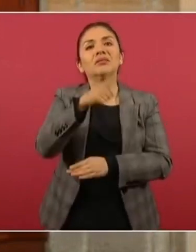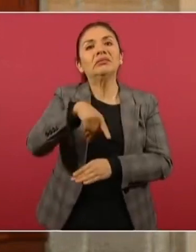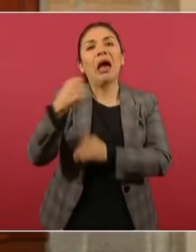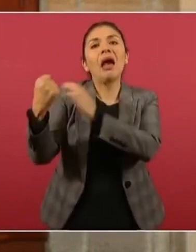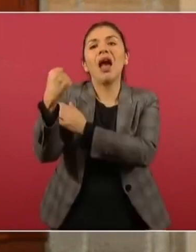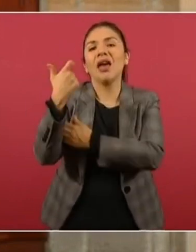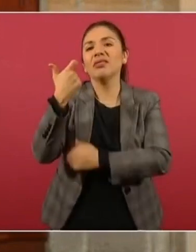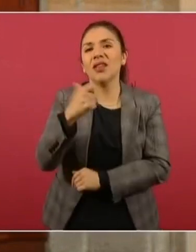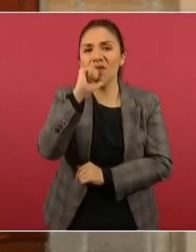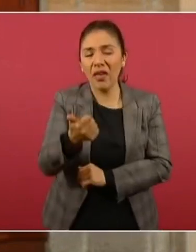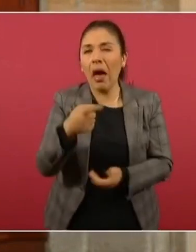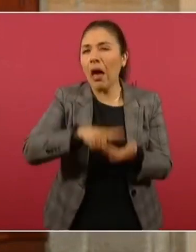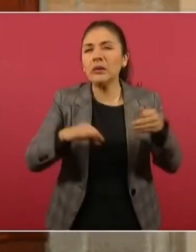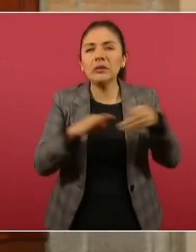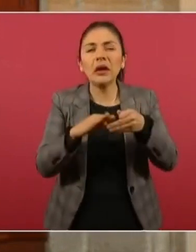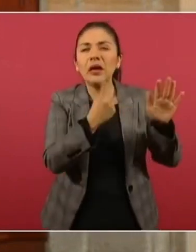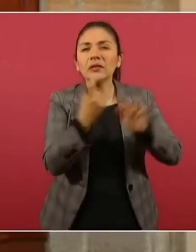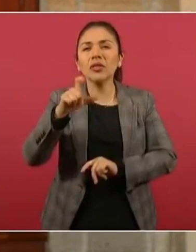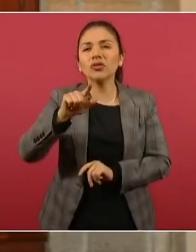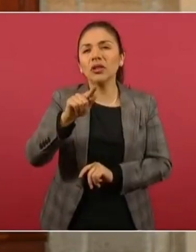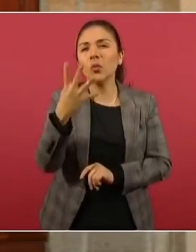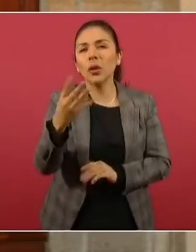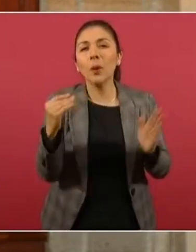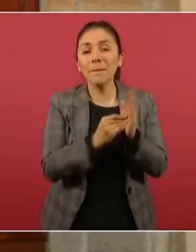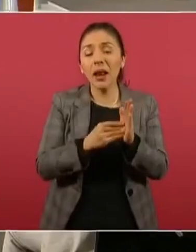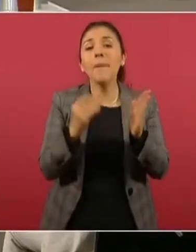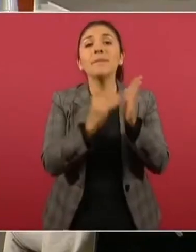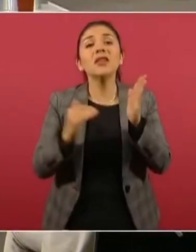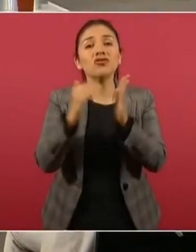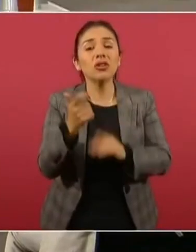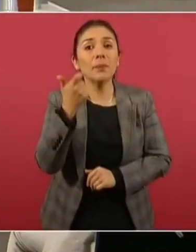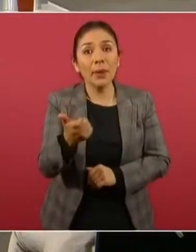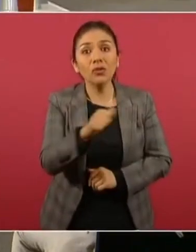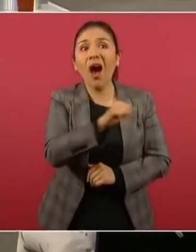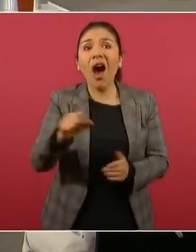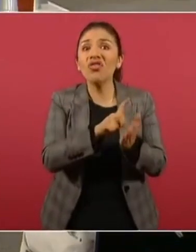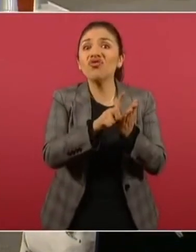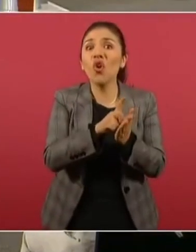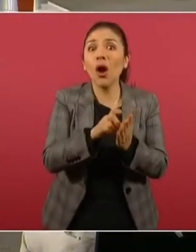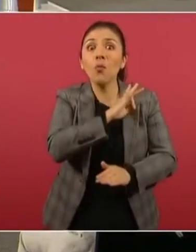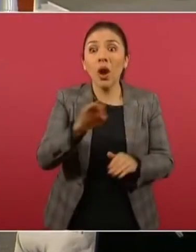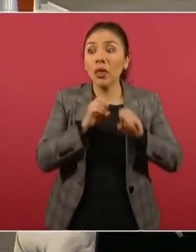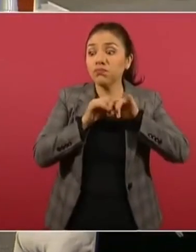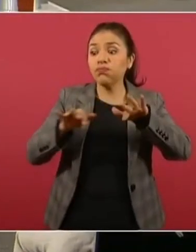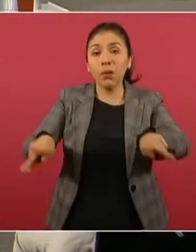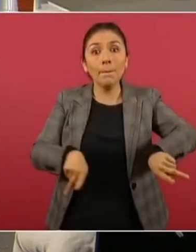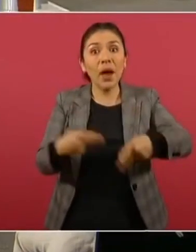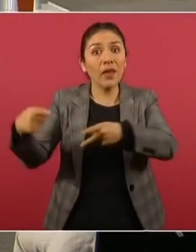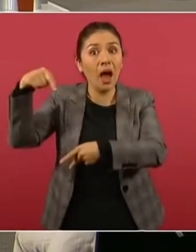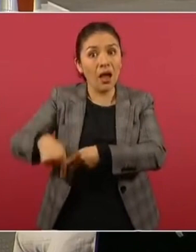que implican más de 174 mil millones de pesos de drogas que invadirían el mercado.